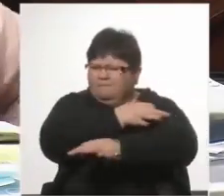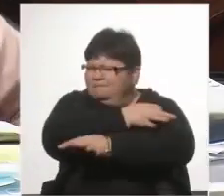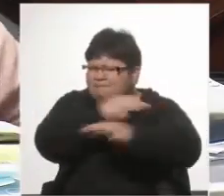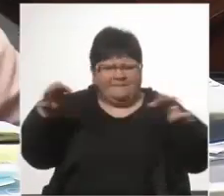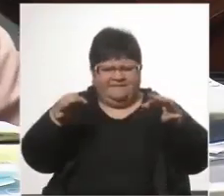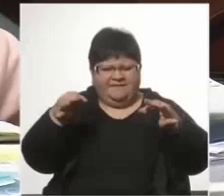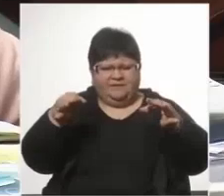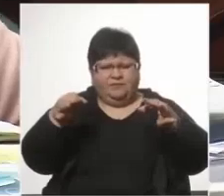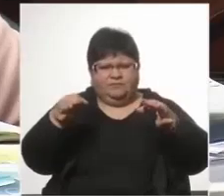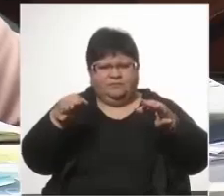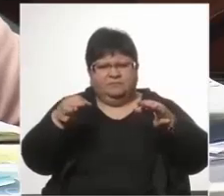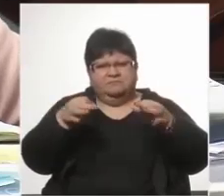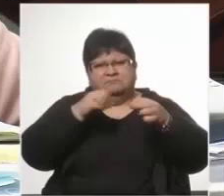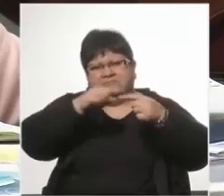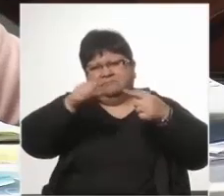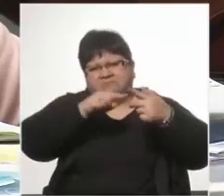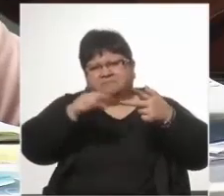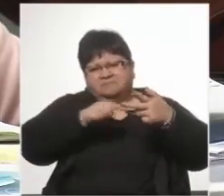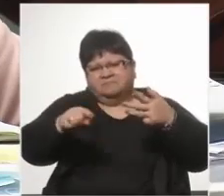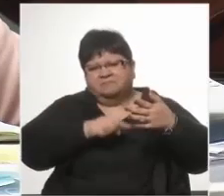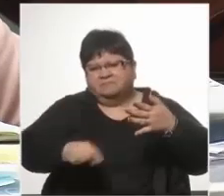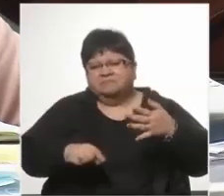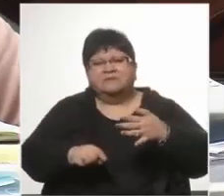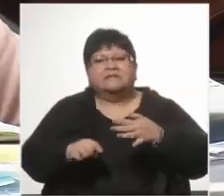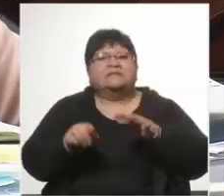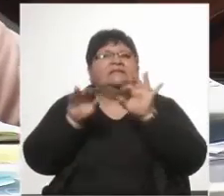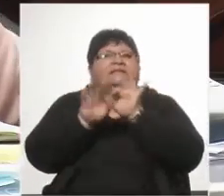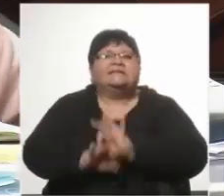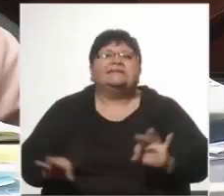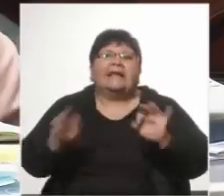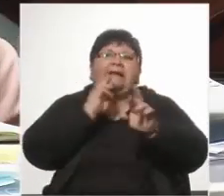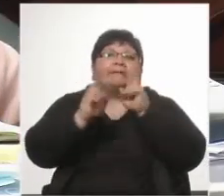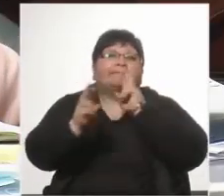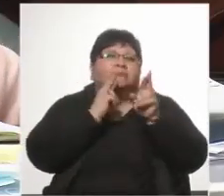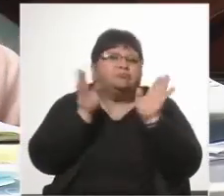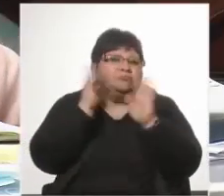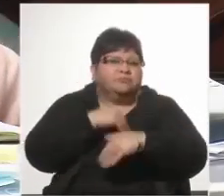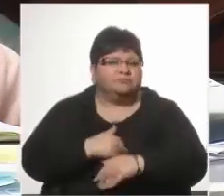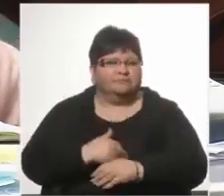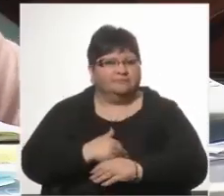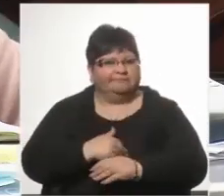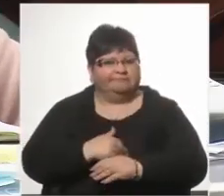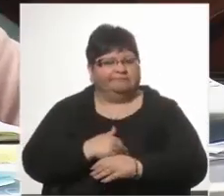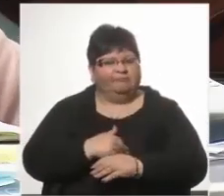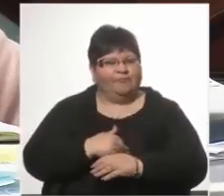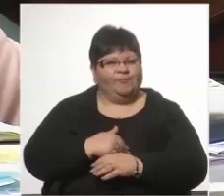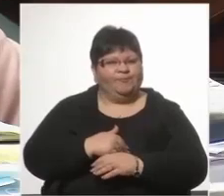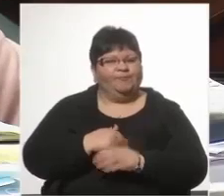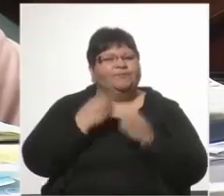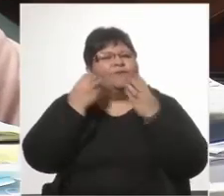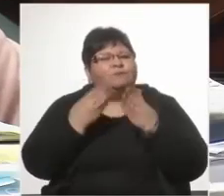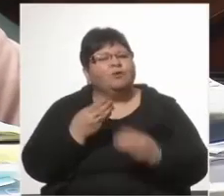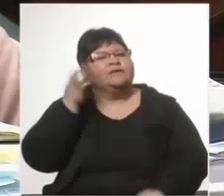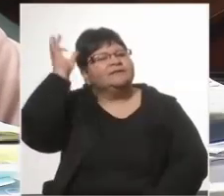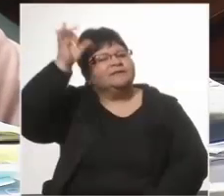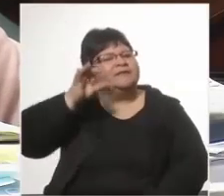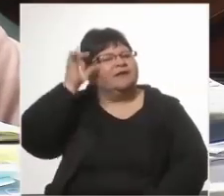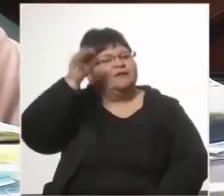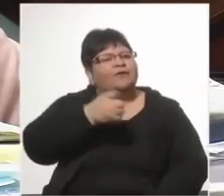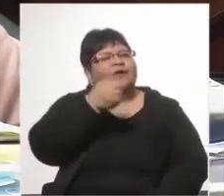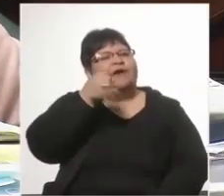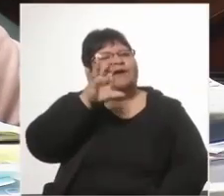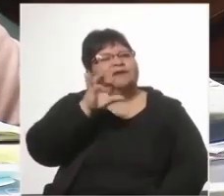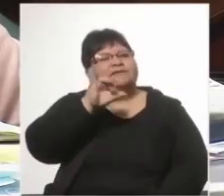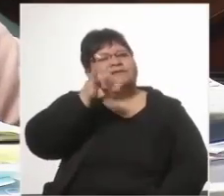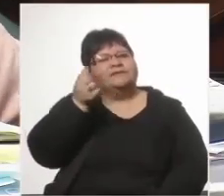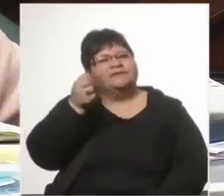definió. Y nadie lo pudo contestar. Porque la senadora Siaín hizo referencia a la parte